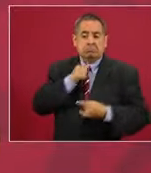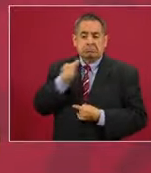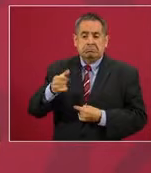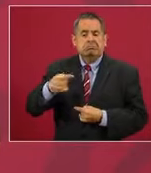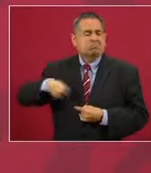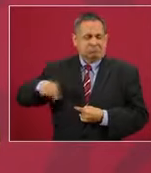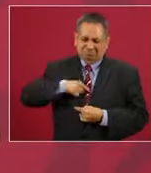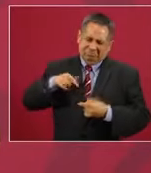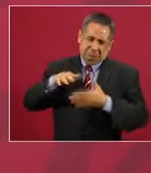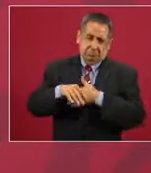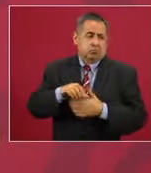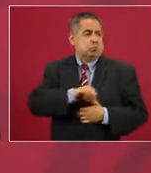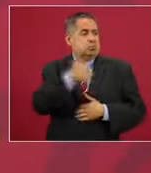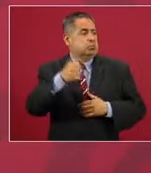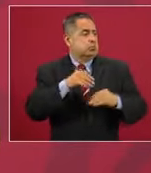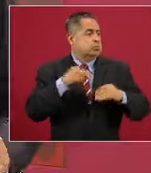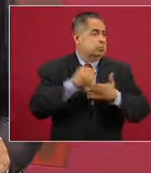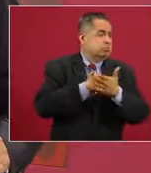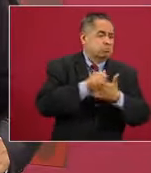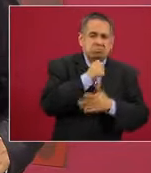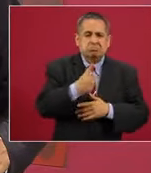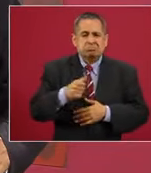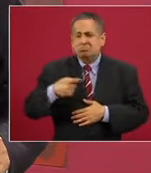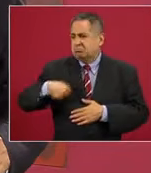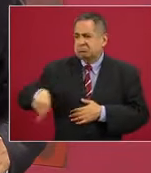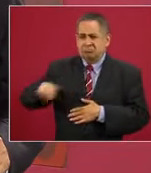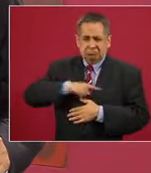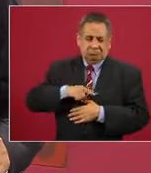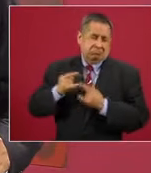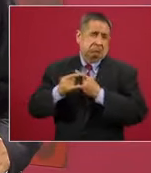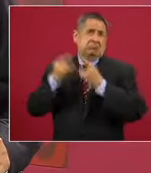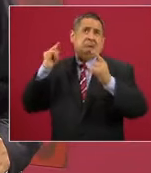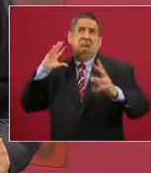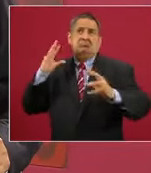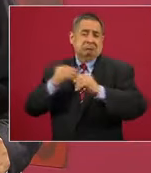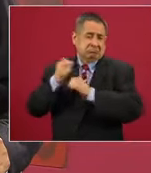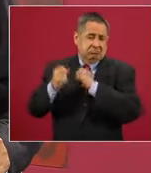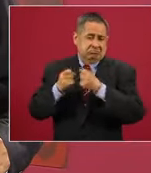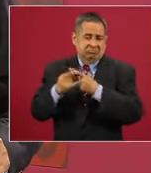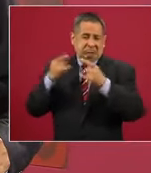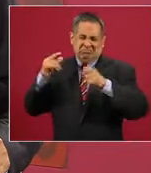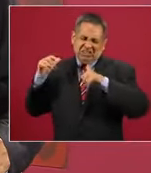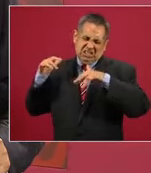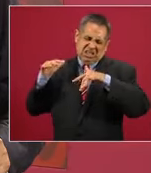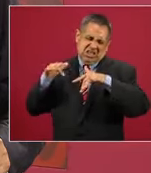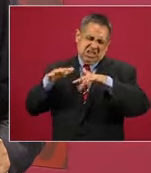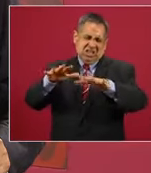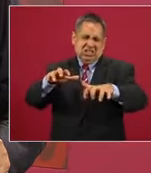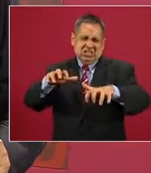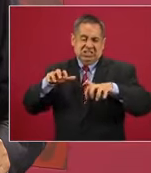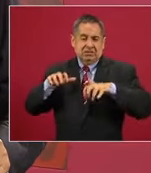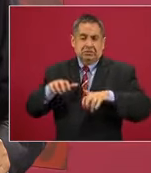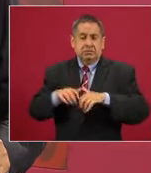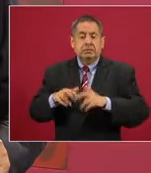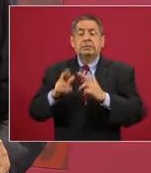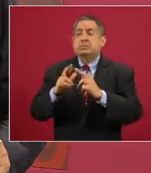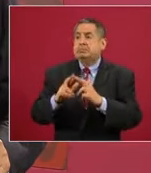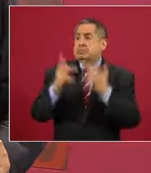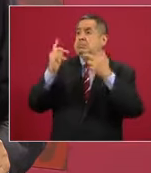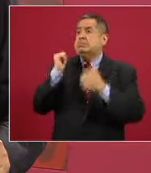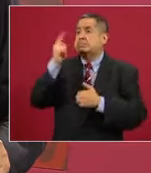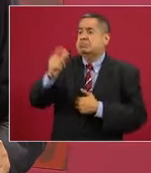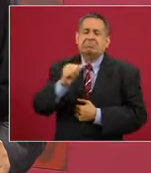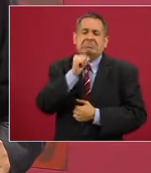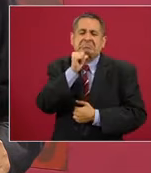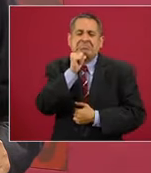No hay ningún movimiento en toda la historia. Y no se rompió un solo